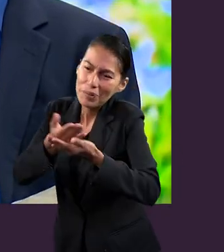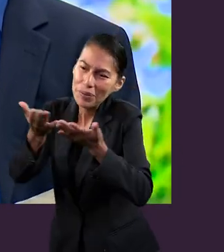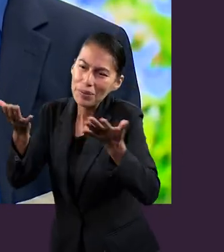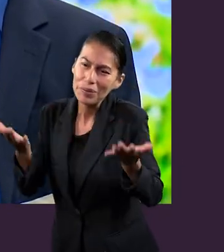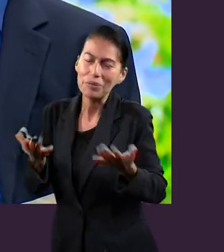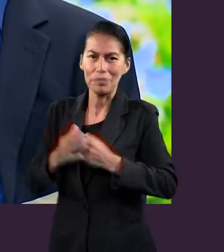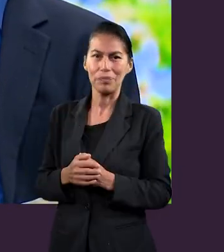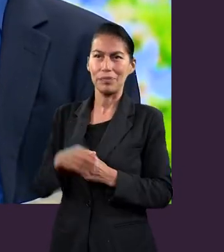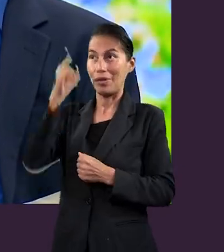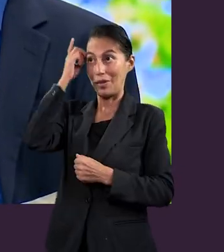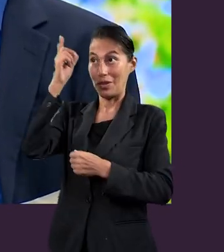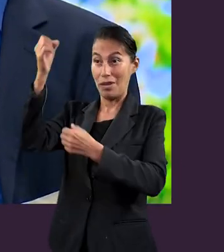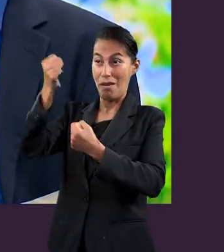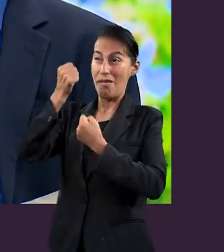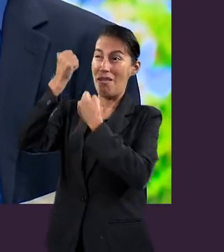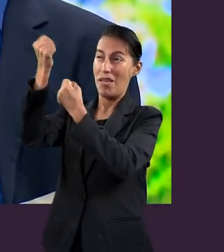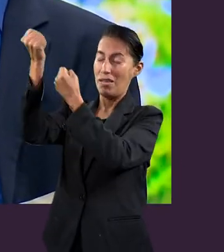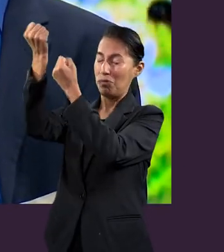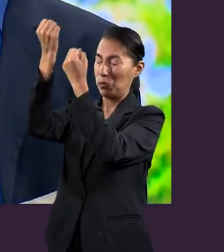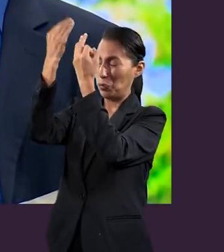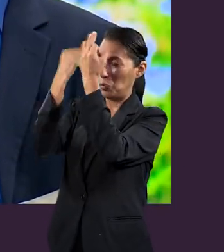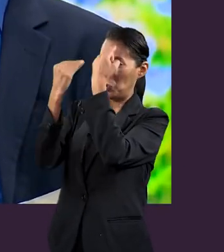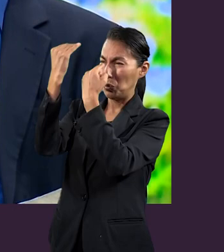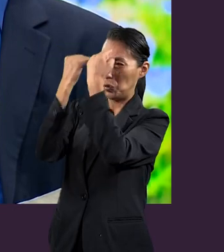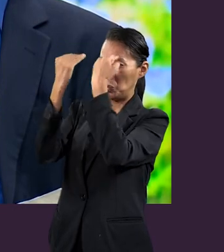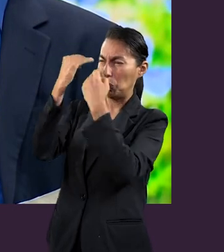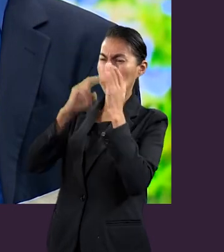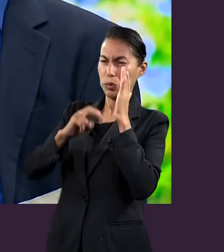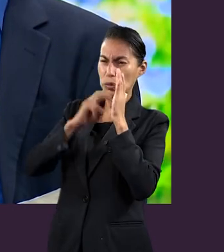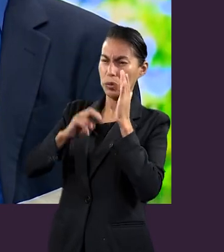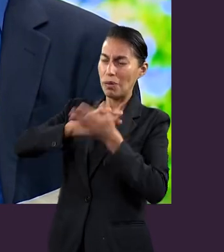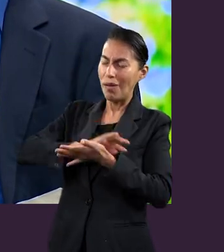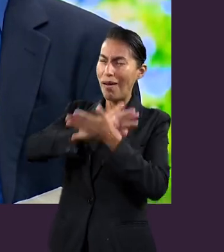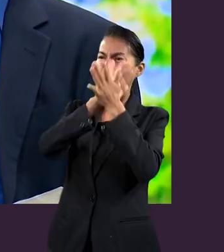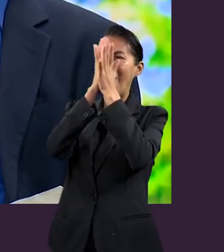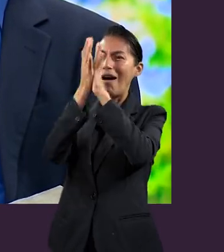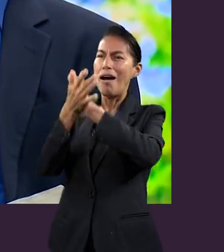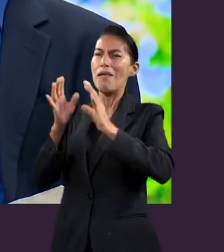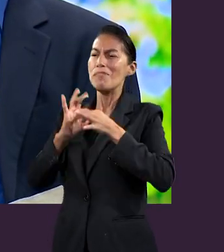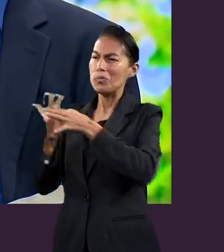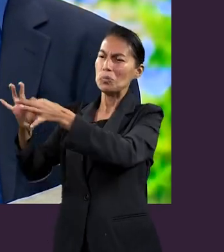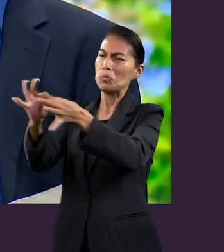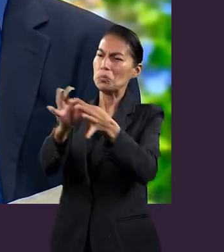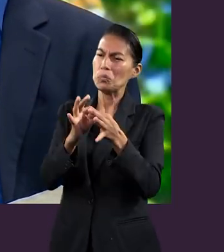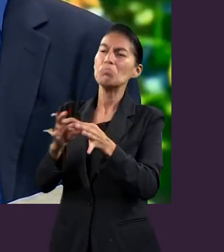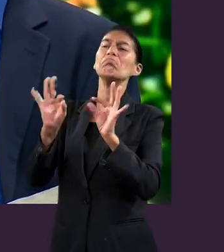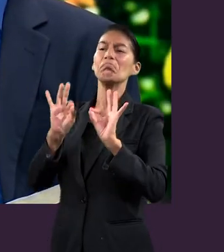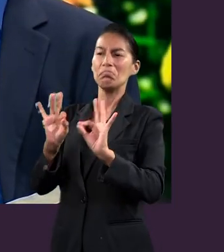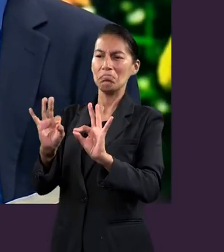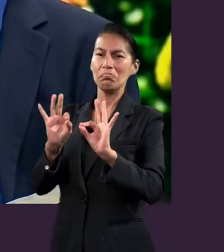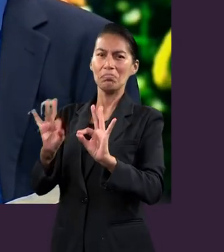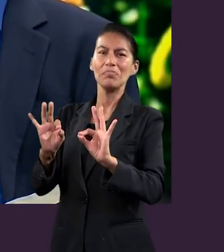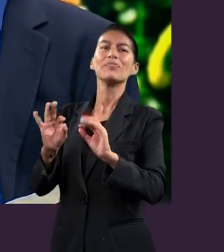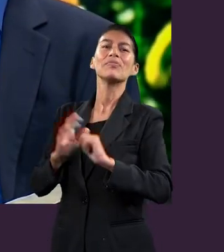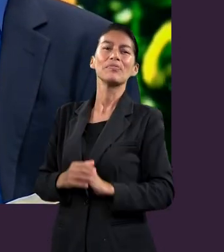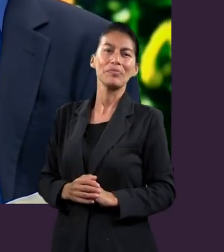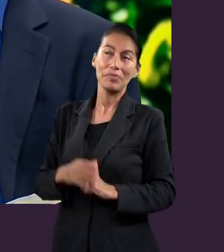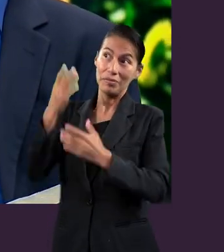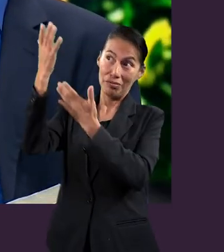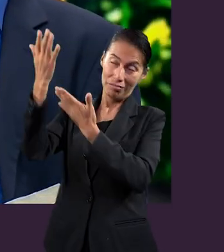sociedad en general. El poder de Cristo te transforma para que tengas una vida de relaciones humanas totalmente